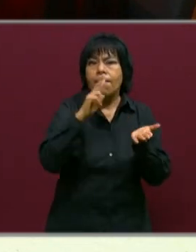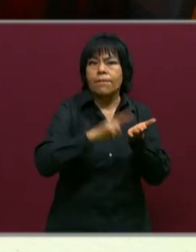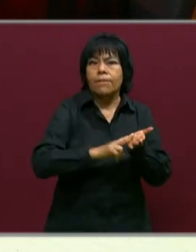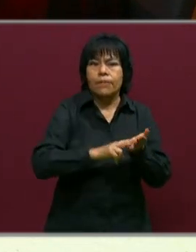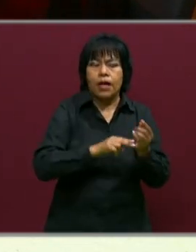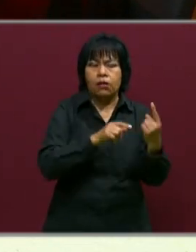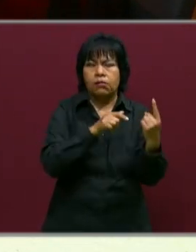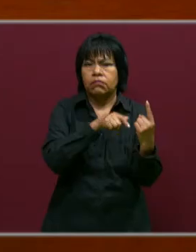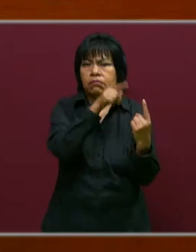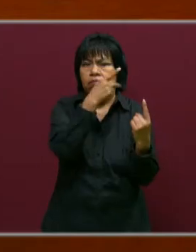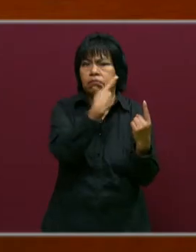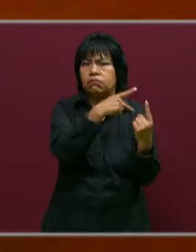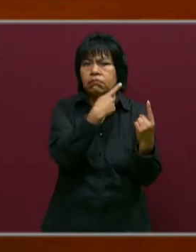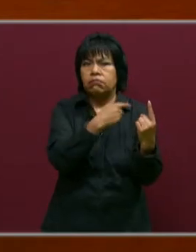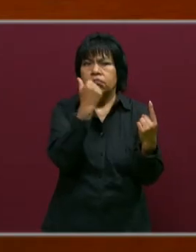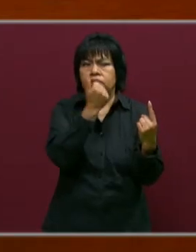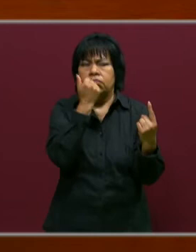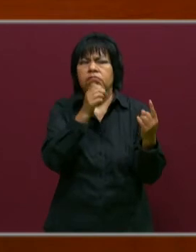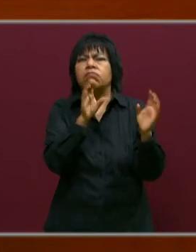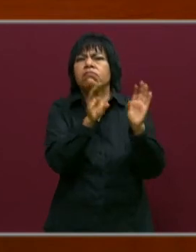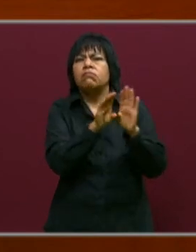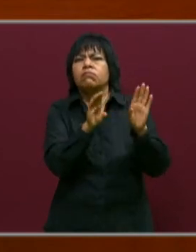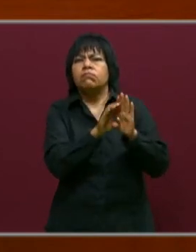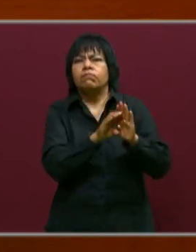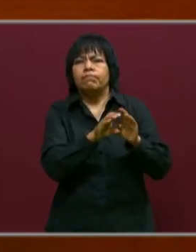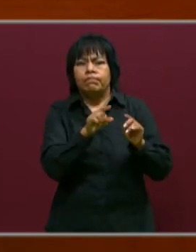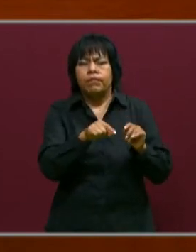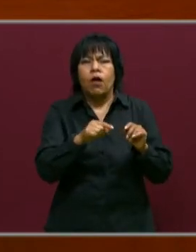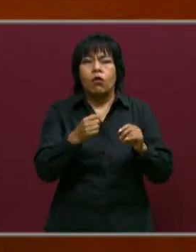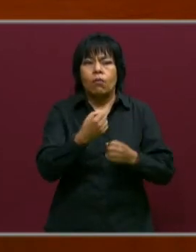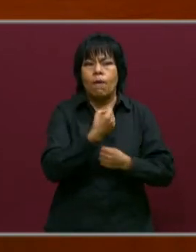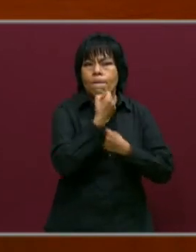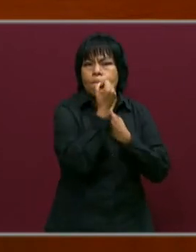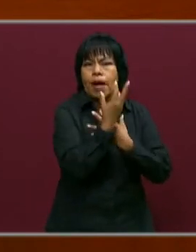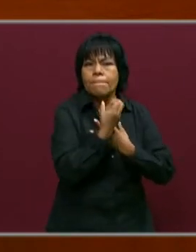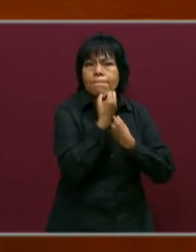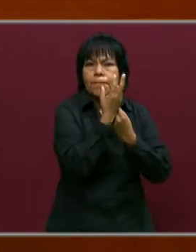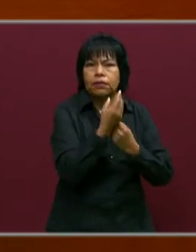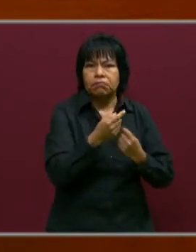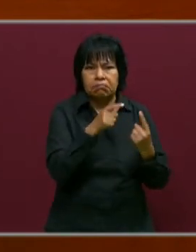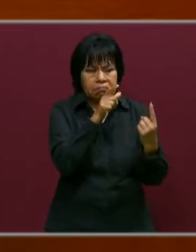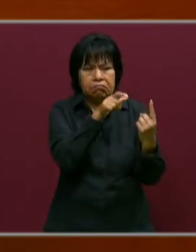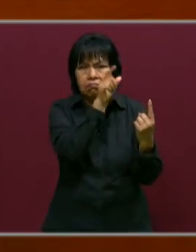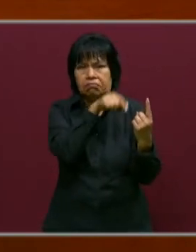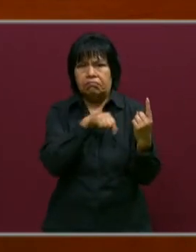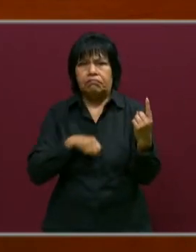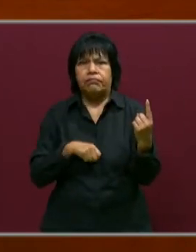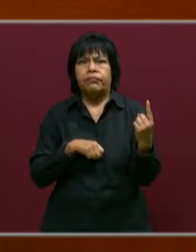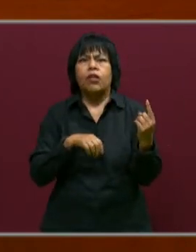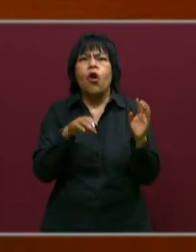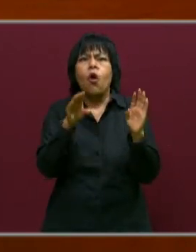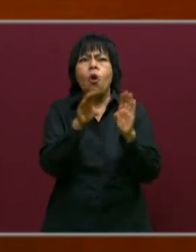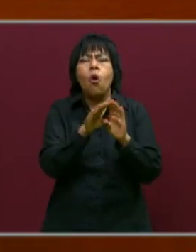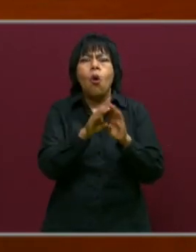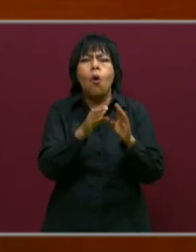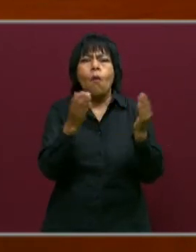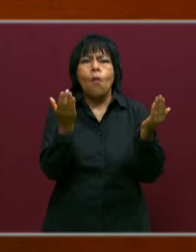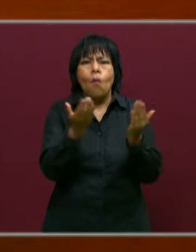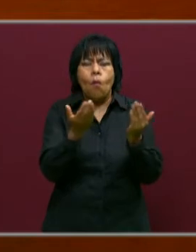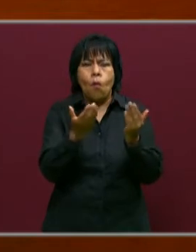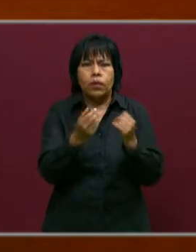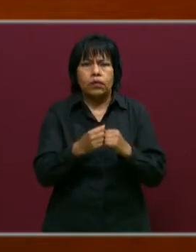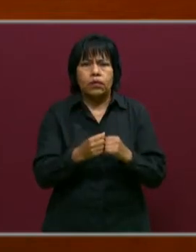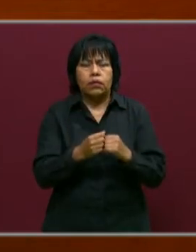sus alumnos. Y, bueno, se nota desde cómo se expresan, cómo están haciendo este